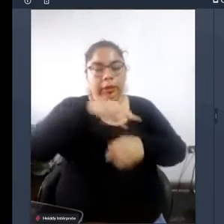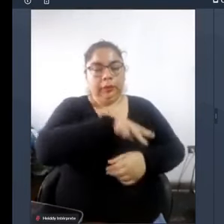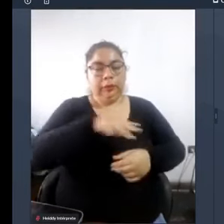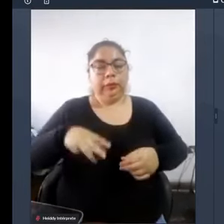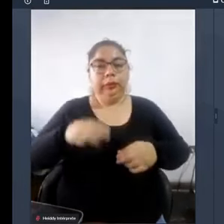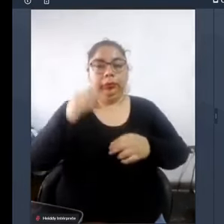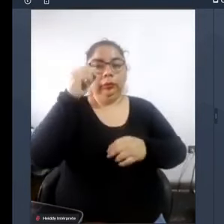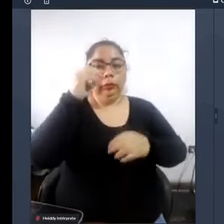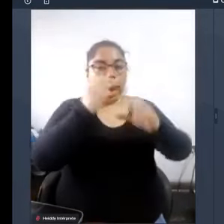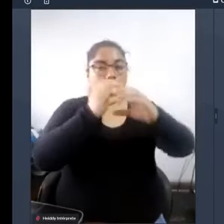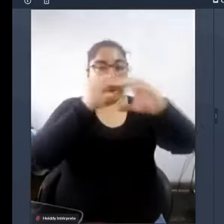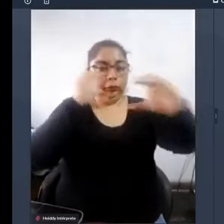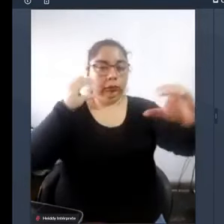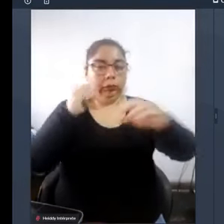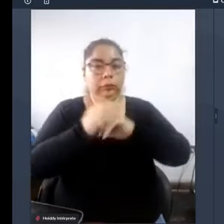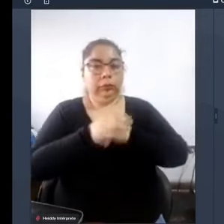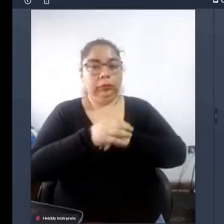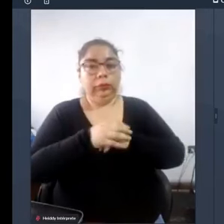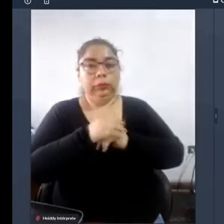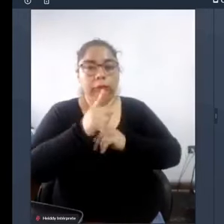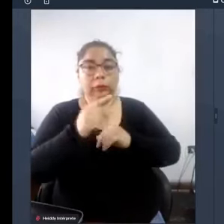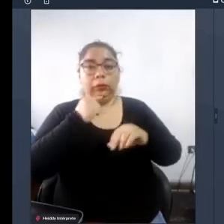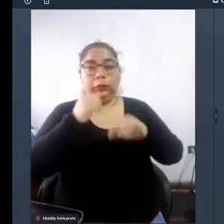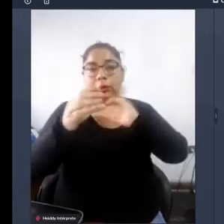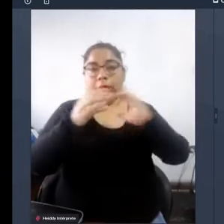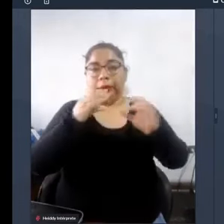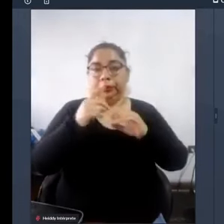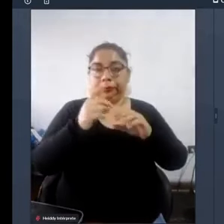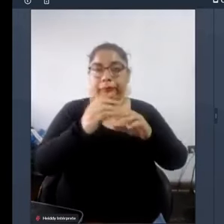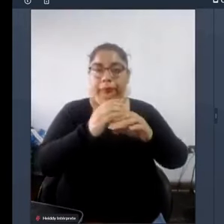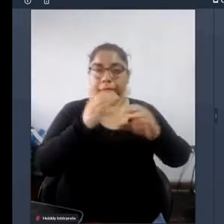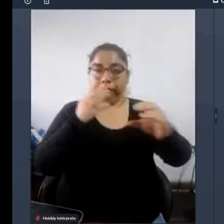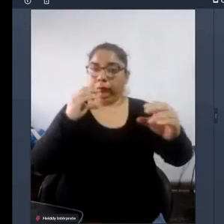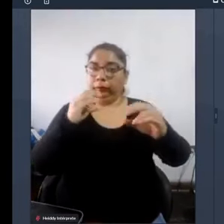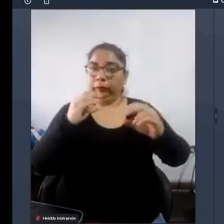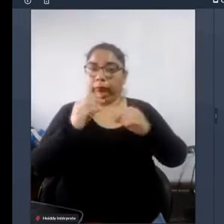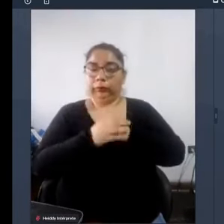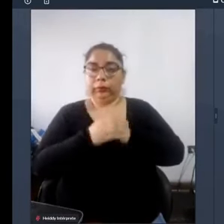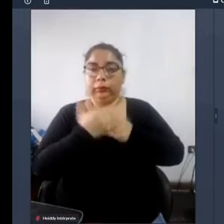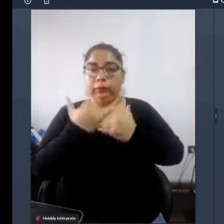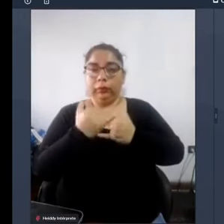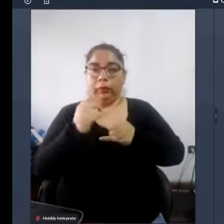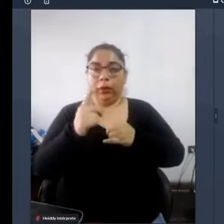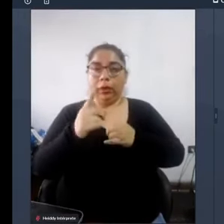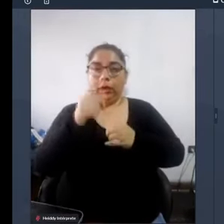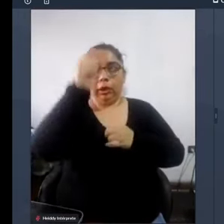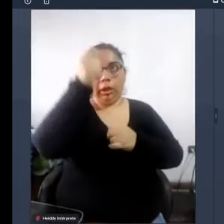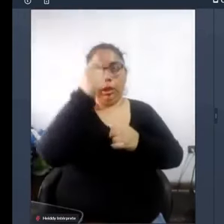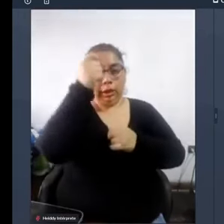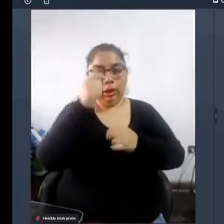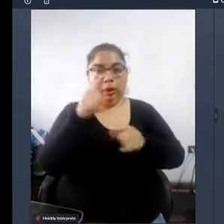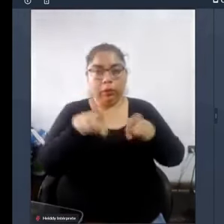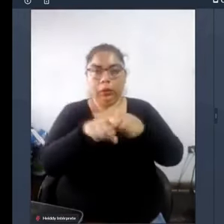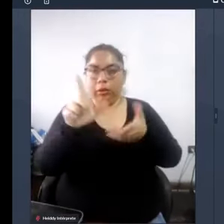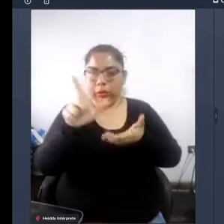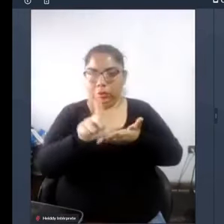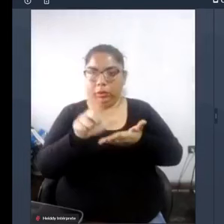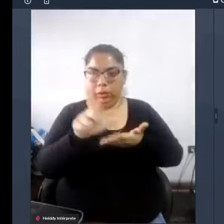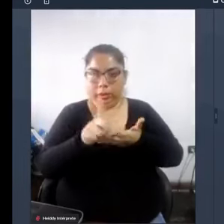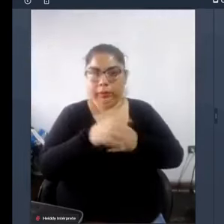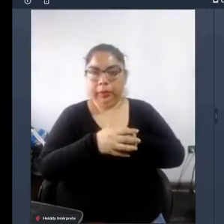sus dos direcciones principales la Dirección General de Transporte Terrestre y la Dirección General de Caminos y Ferrocarriles con la Municipalidad de Lima otra vez con Invermed